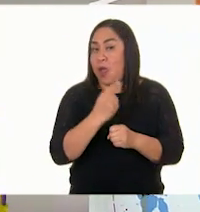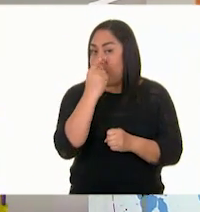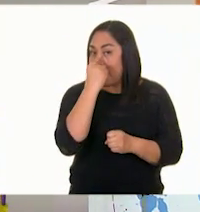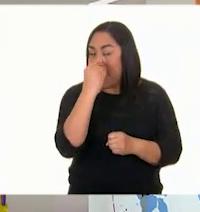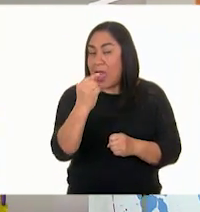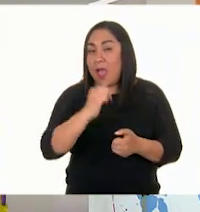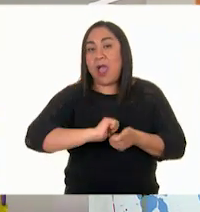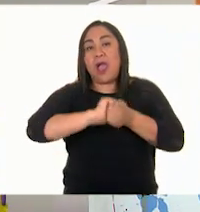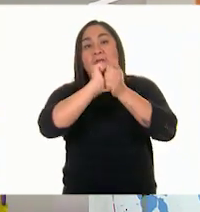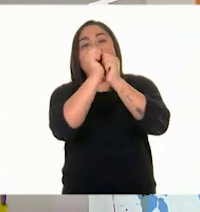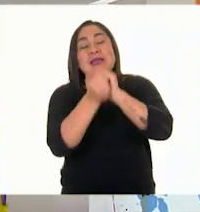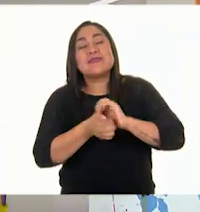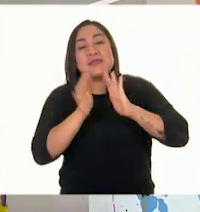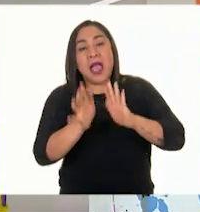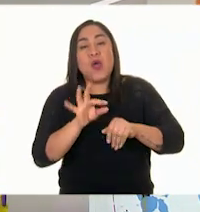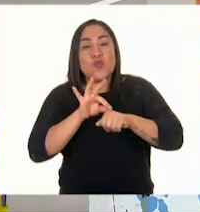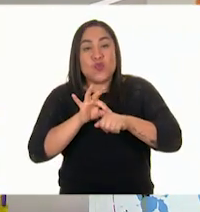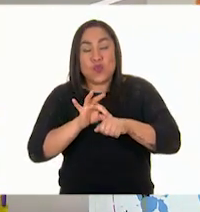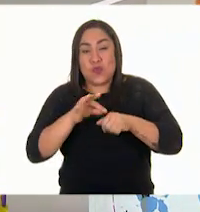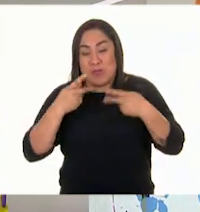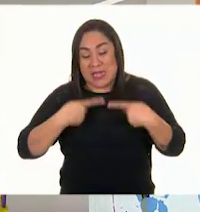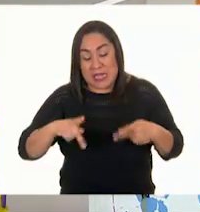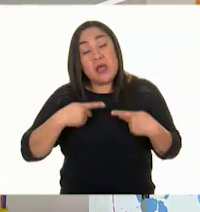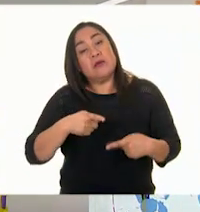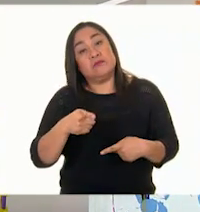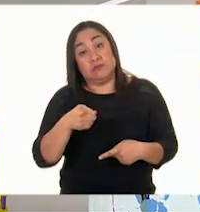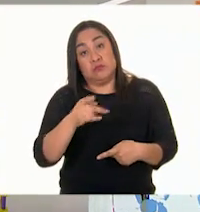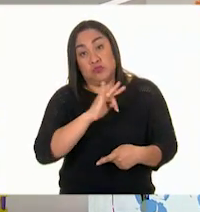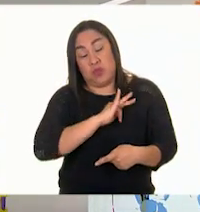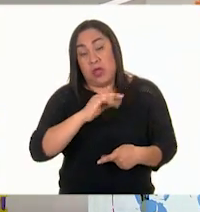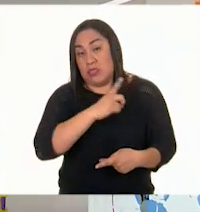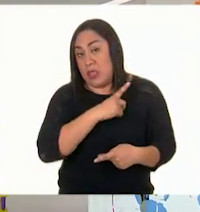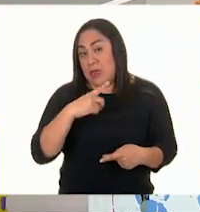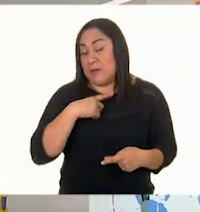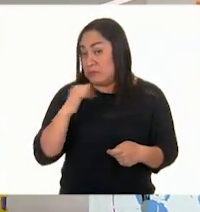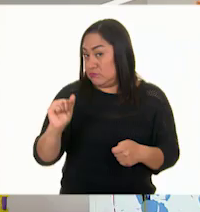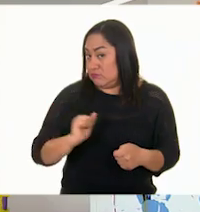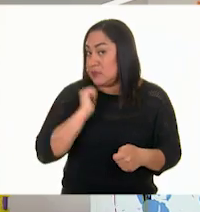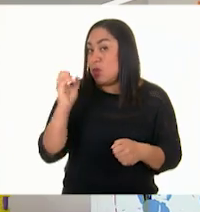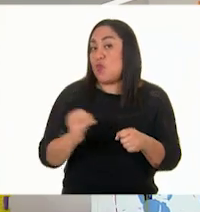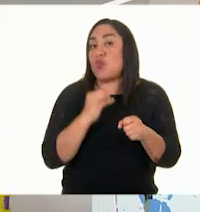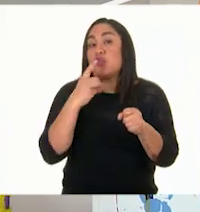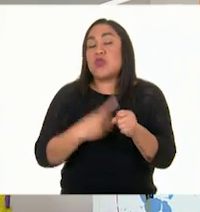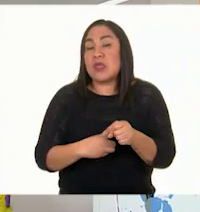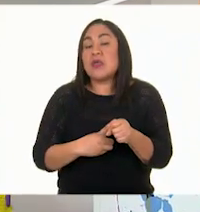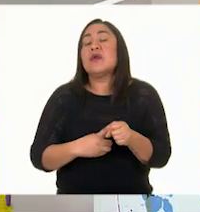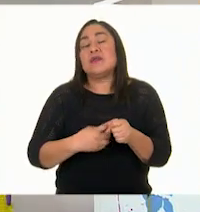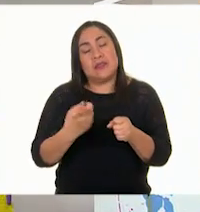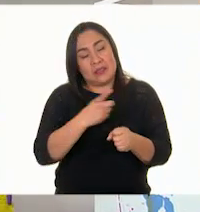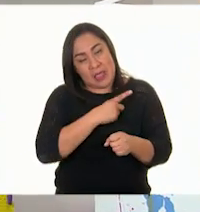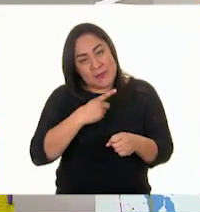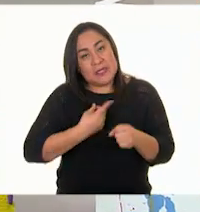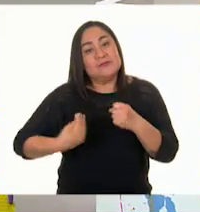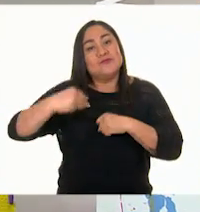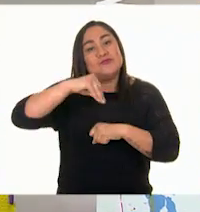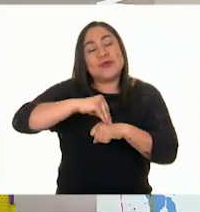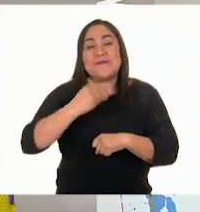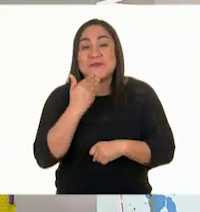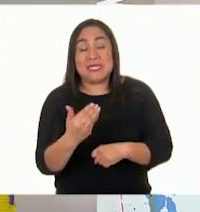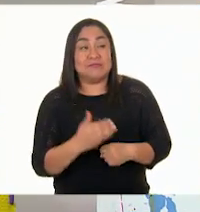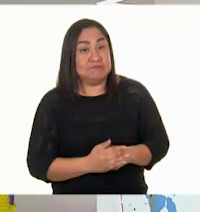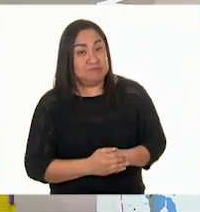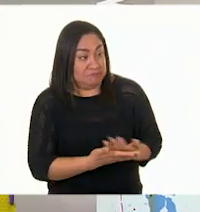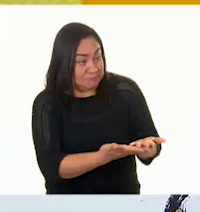verdad, por segunda vez deberá aprovechar muy bien sus oportunidades, todas las que el hada le dio para empezar a portarse mejor, ¿no crees, Gloria?